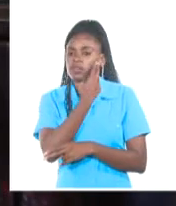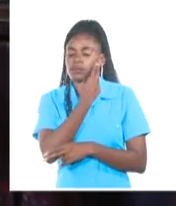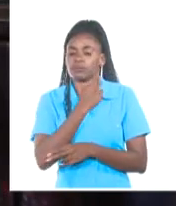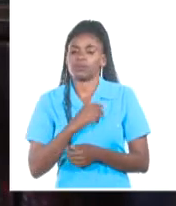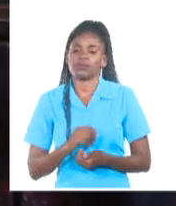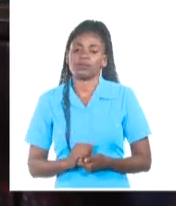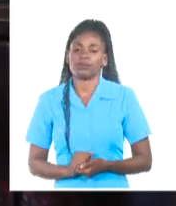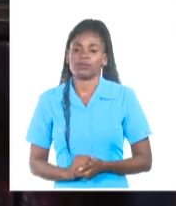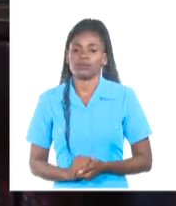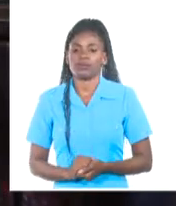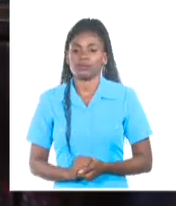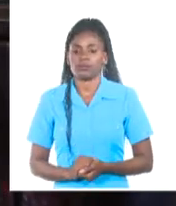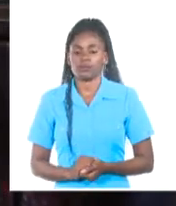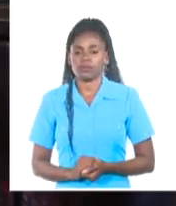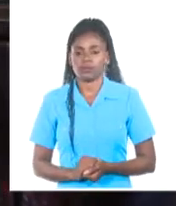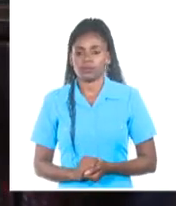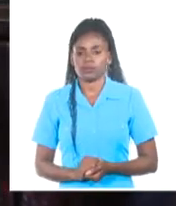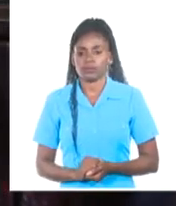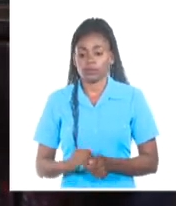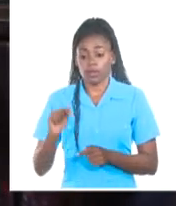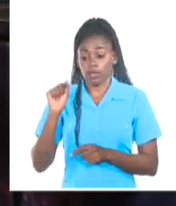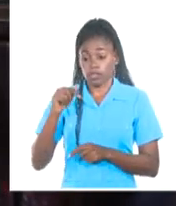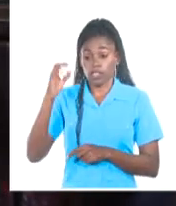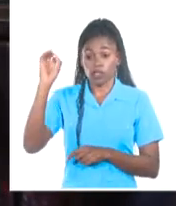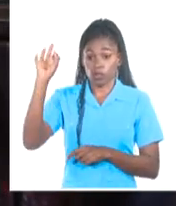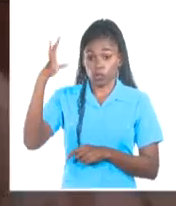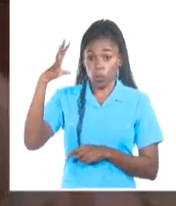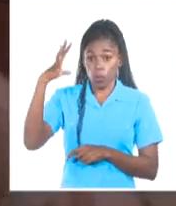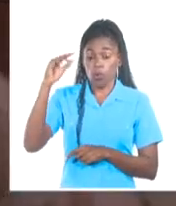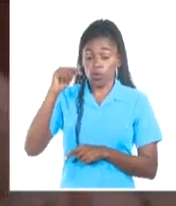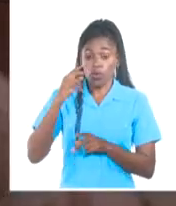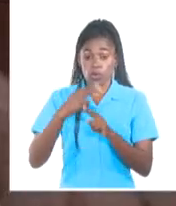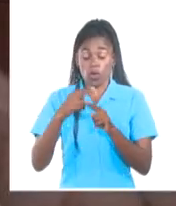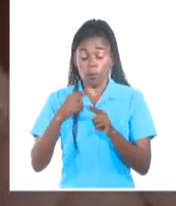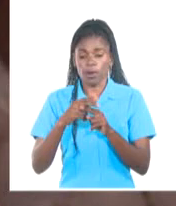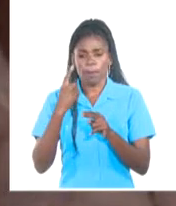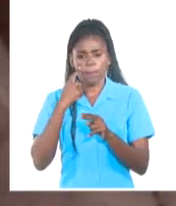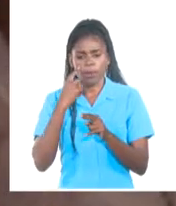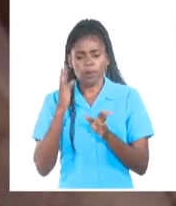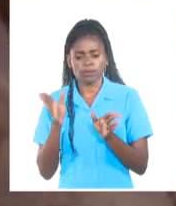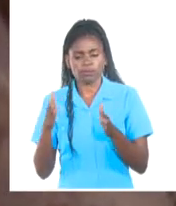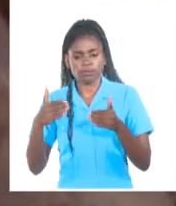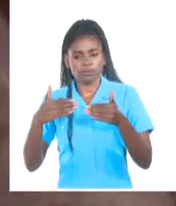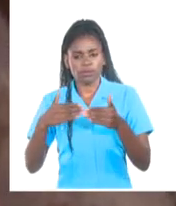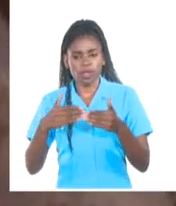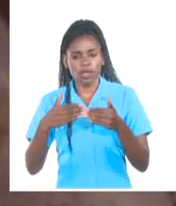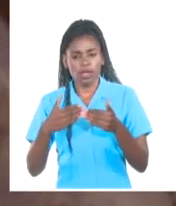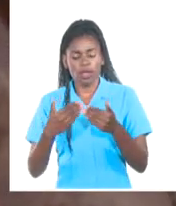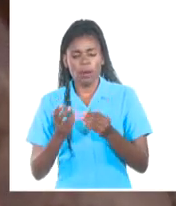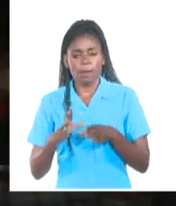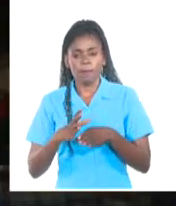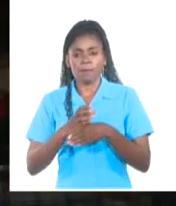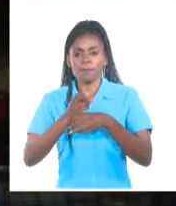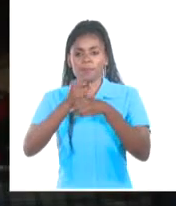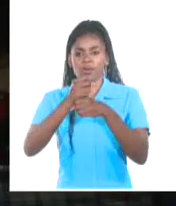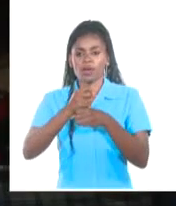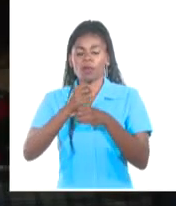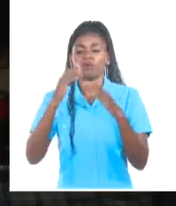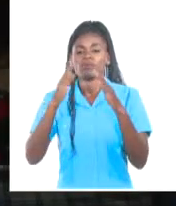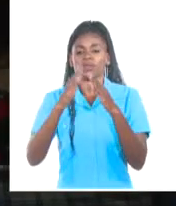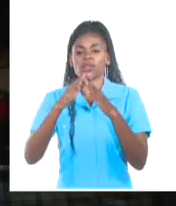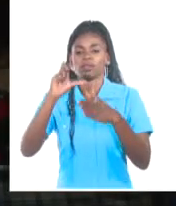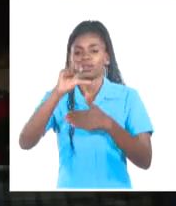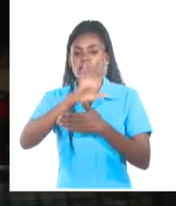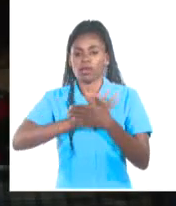Beatriz Corona. Allí donde la luz allanó así también el camino para el cierre del premio literario Casa de las Américas en su